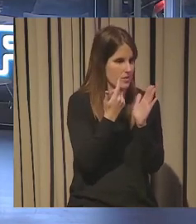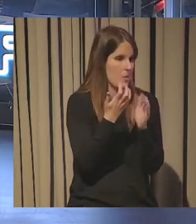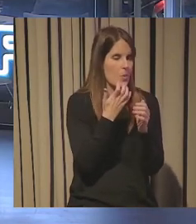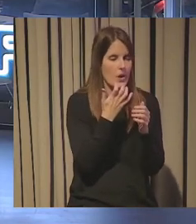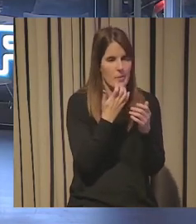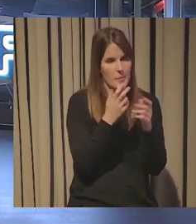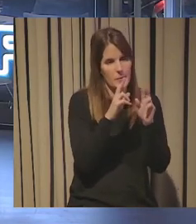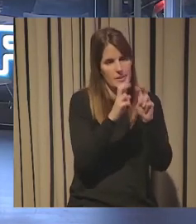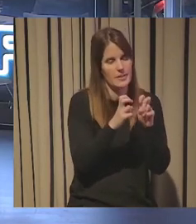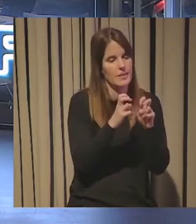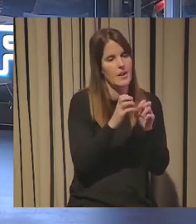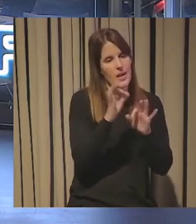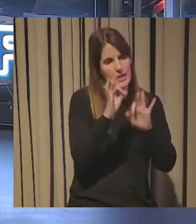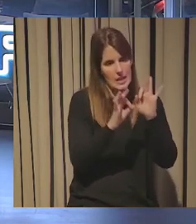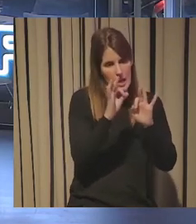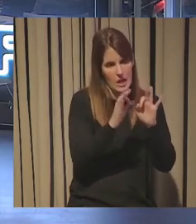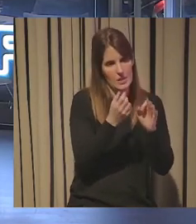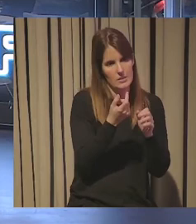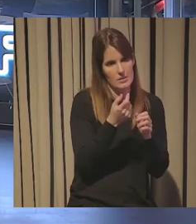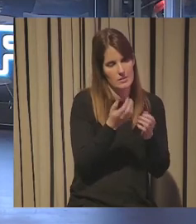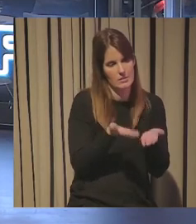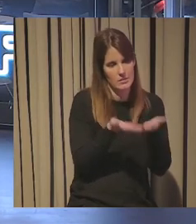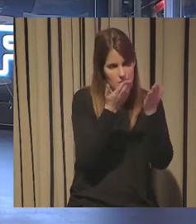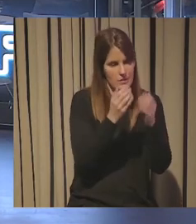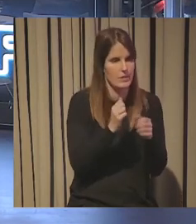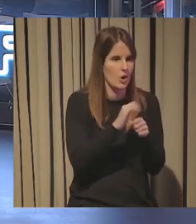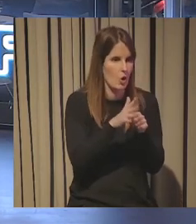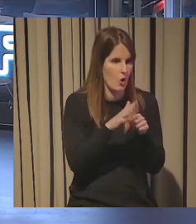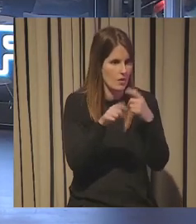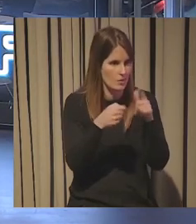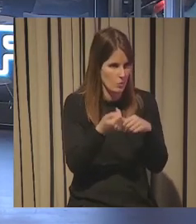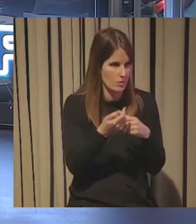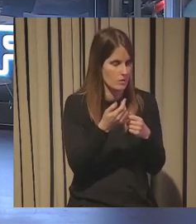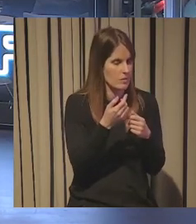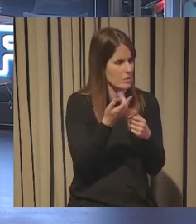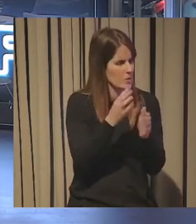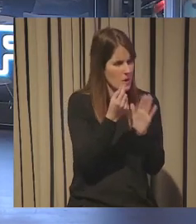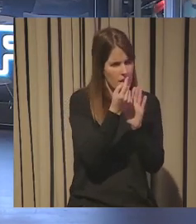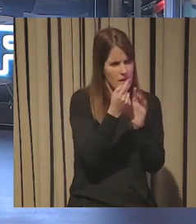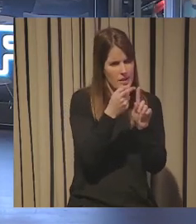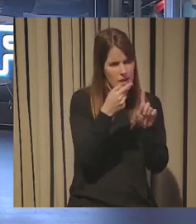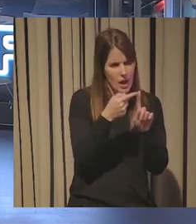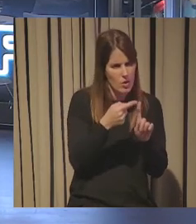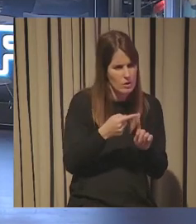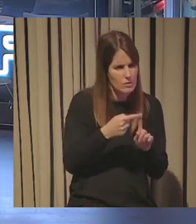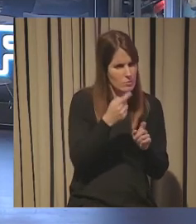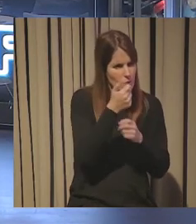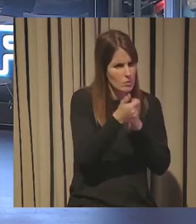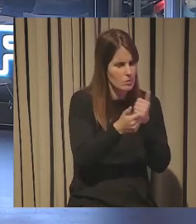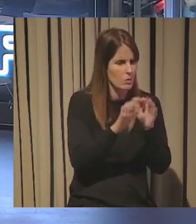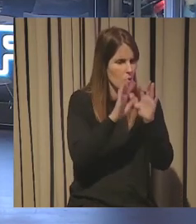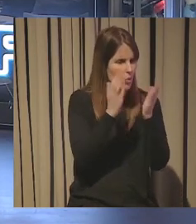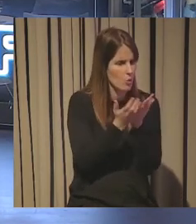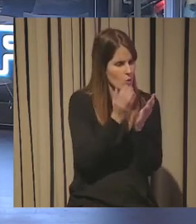la inflacción la subida de tipos de interés el post-covid etcétera etcétera que lógicamente están cambiando nuestra forma de entender el mundo nuestra forma de hacer las cosas